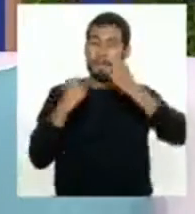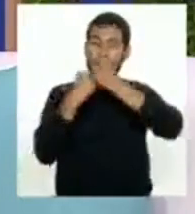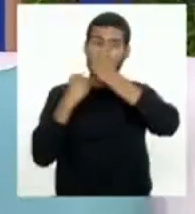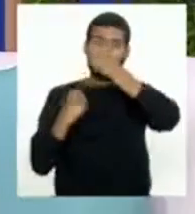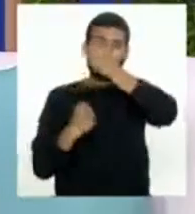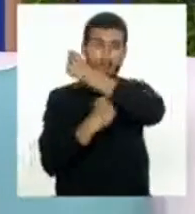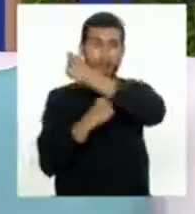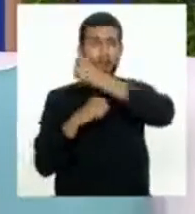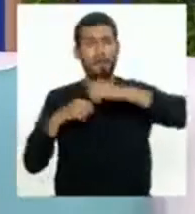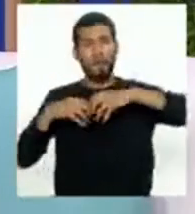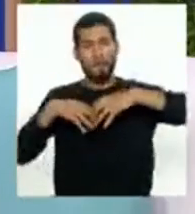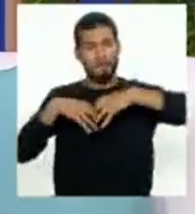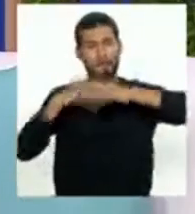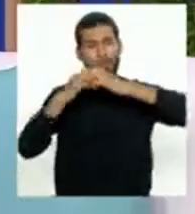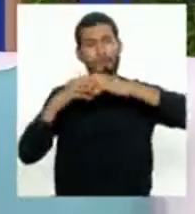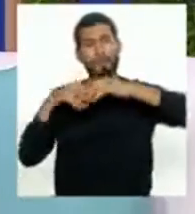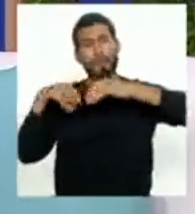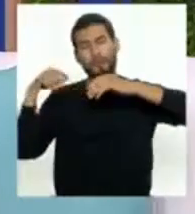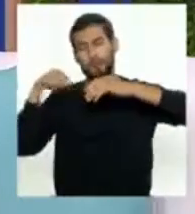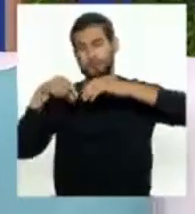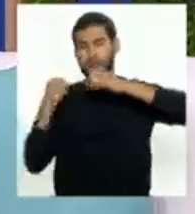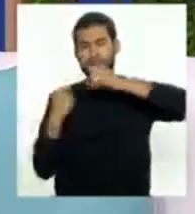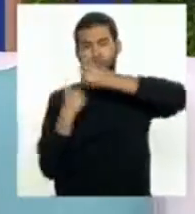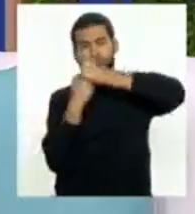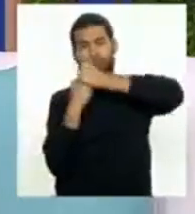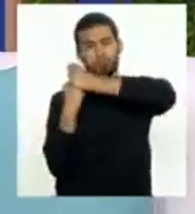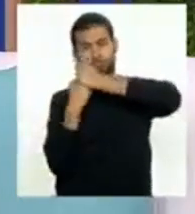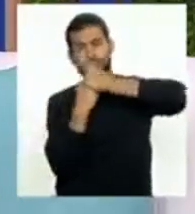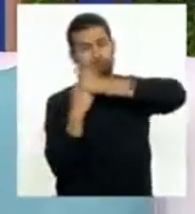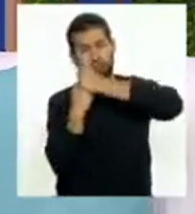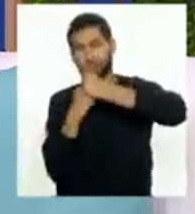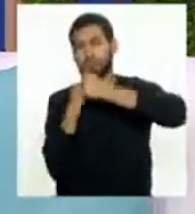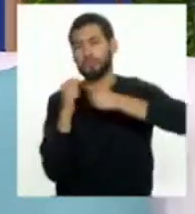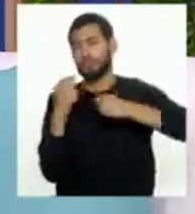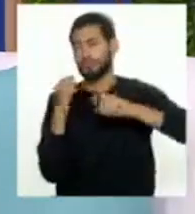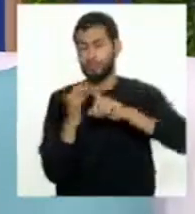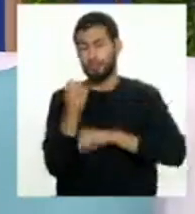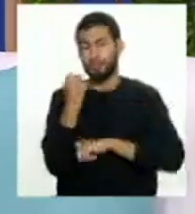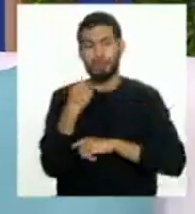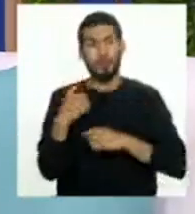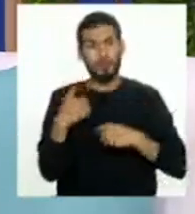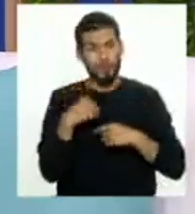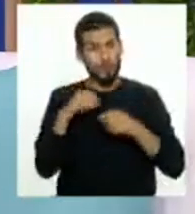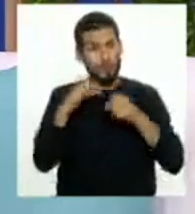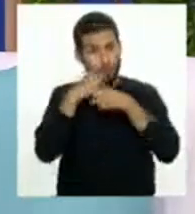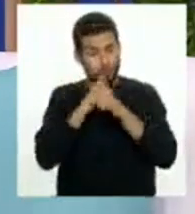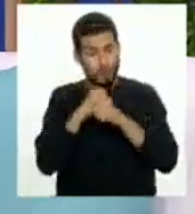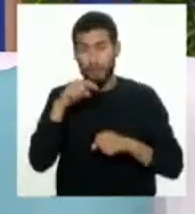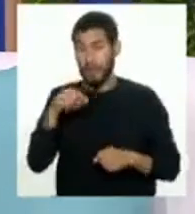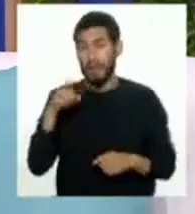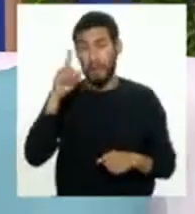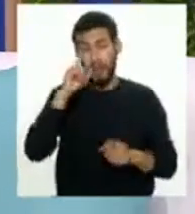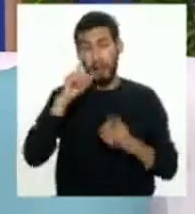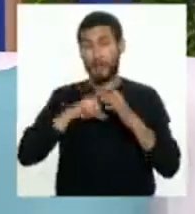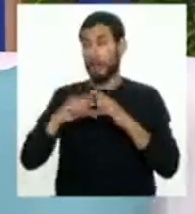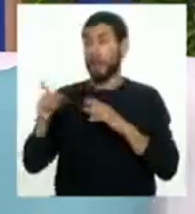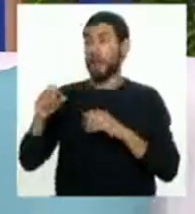sido reforzadas o han sido diseñadas para soportar un sismo de gran magnitud. Entonces, en lugar de salir